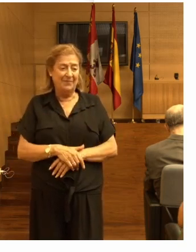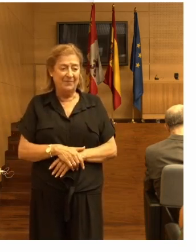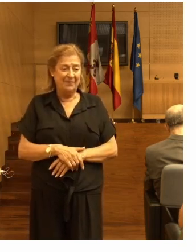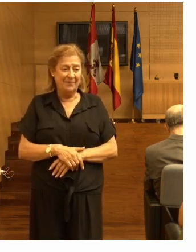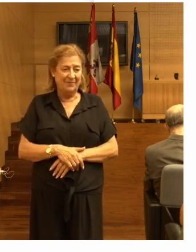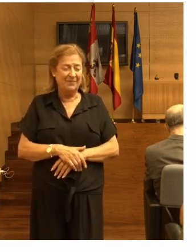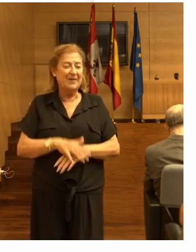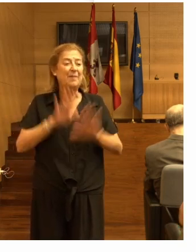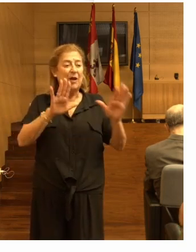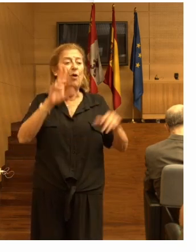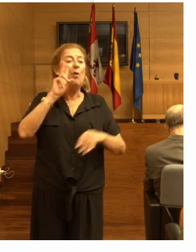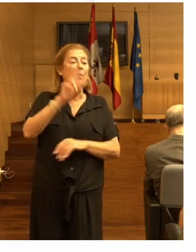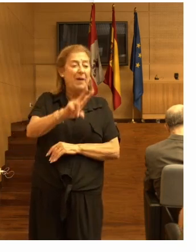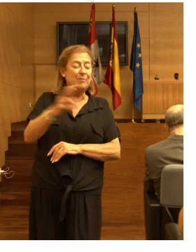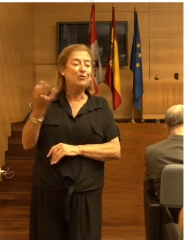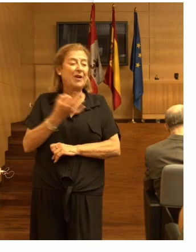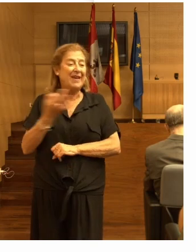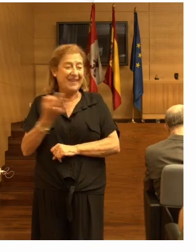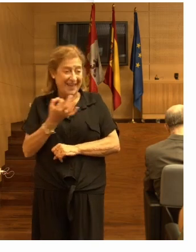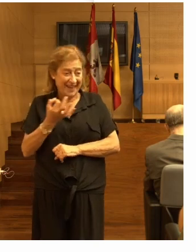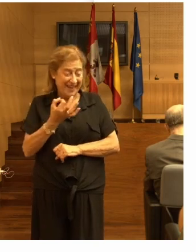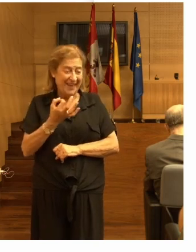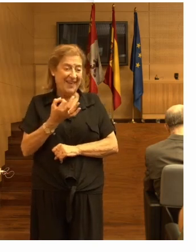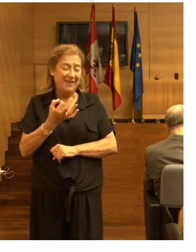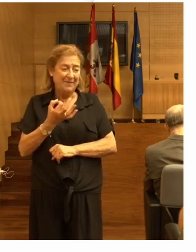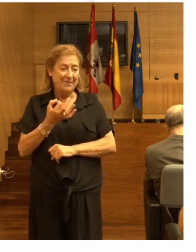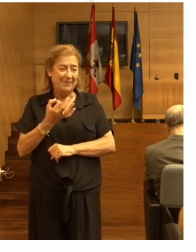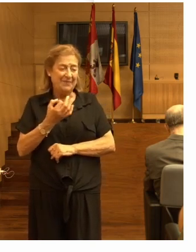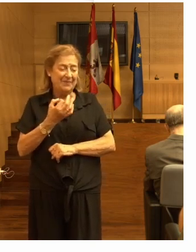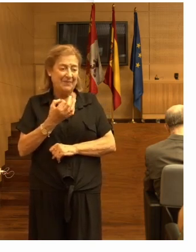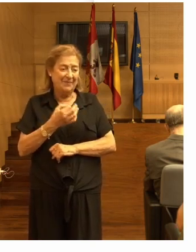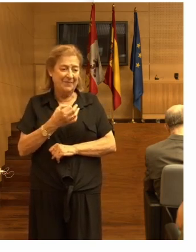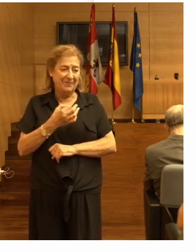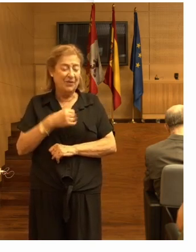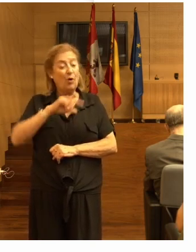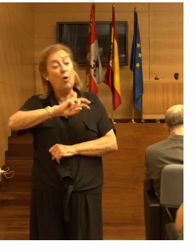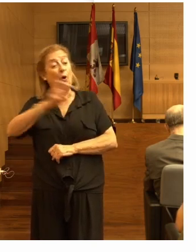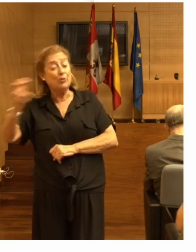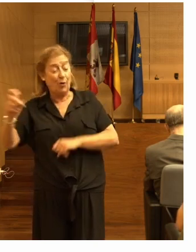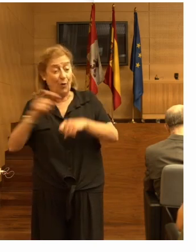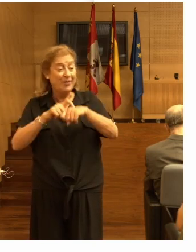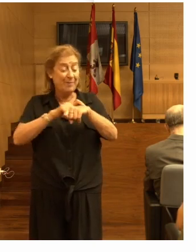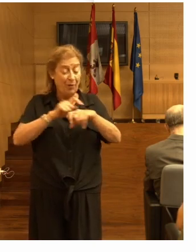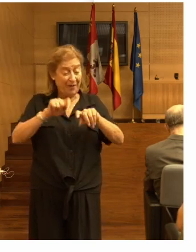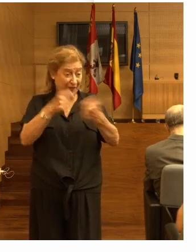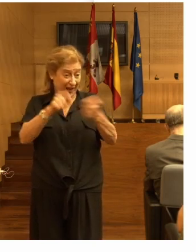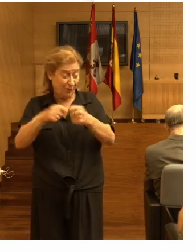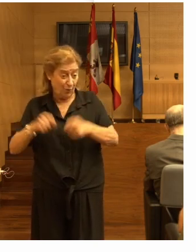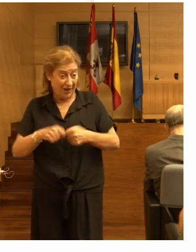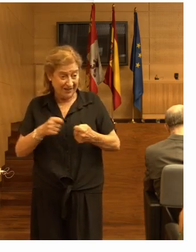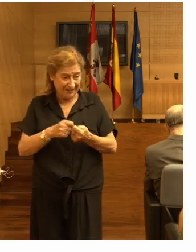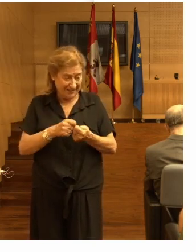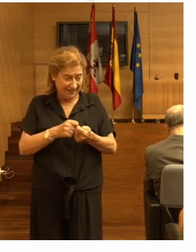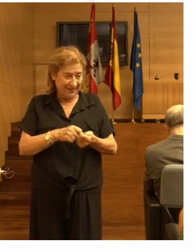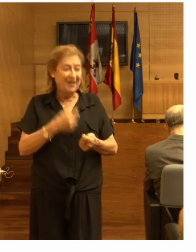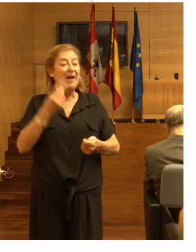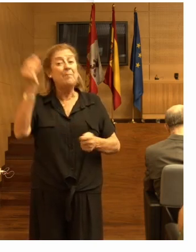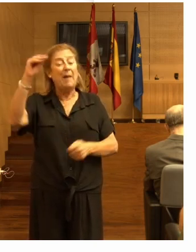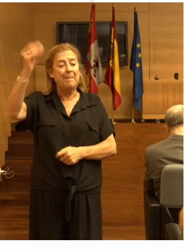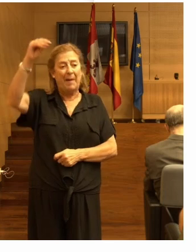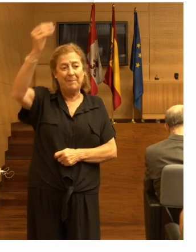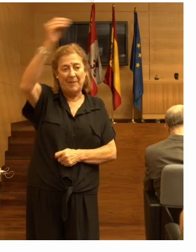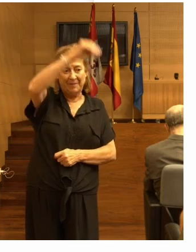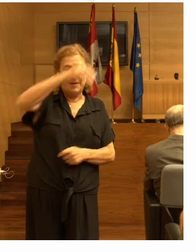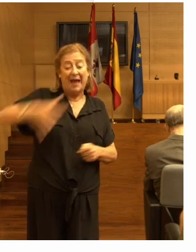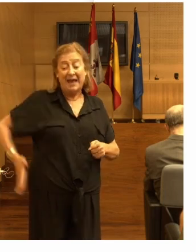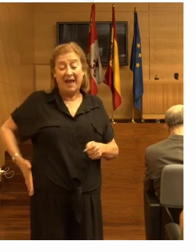Pero vemos que en otro tipo de fracturas se están aumentando. Están